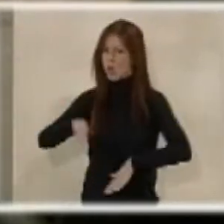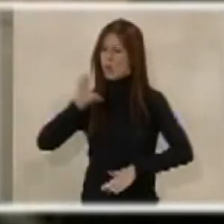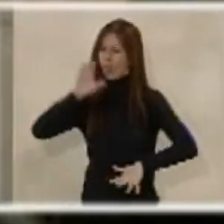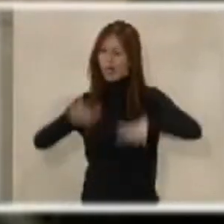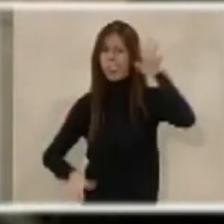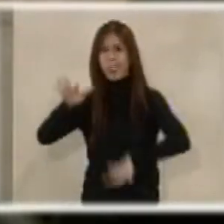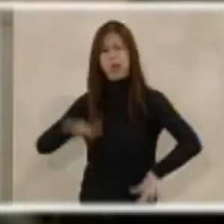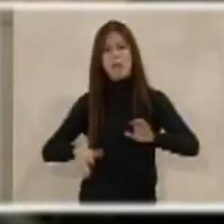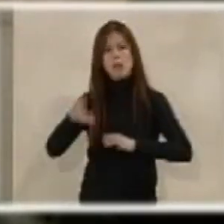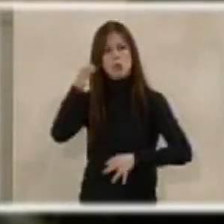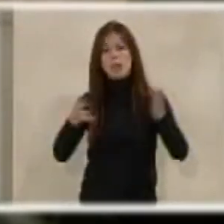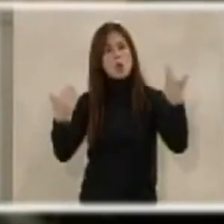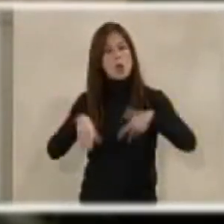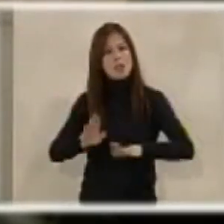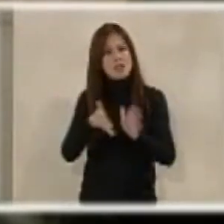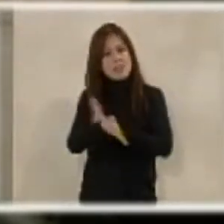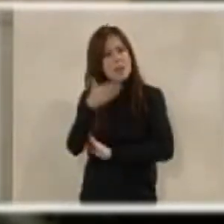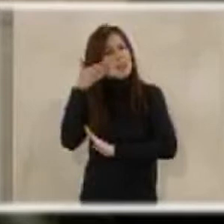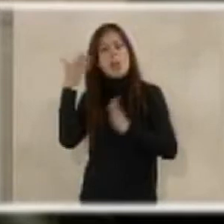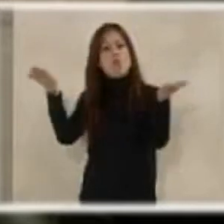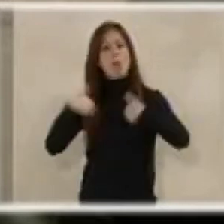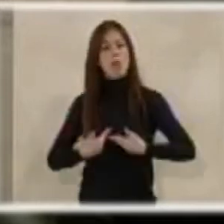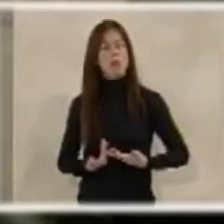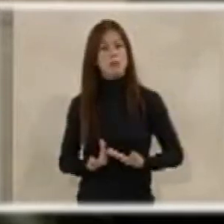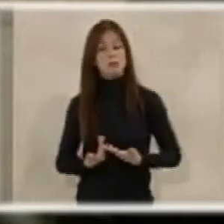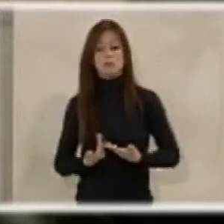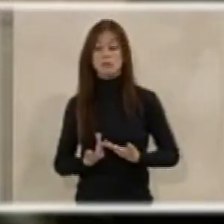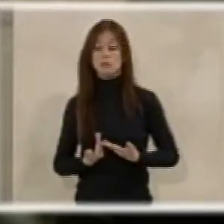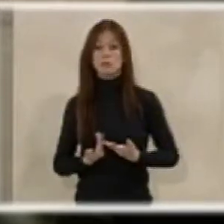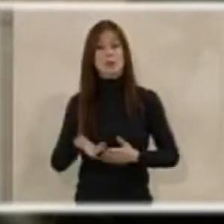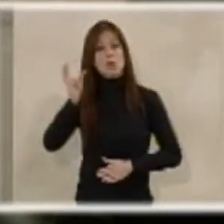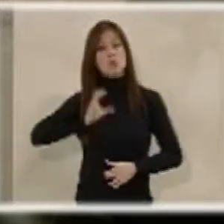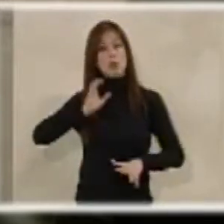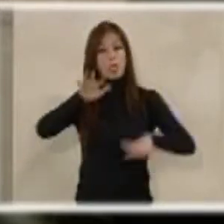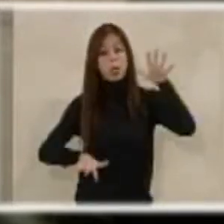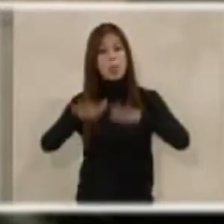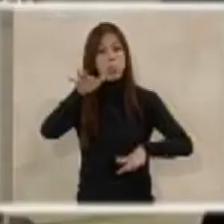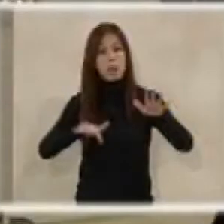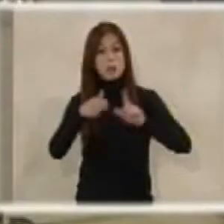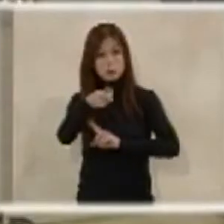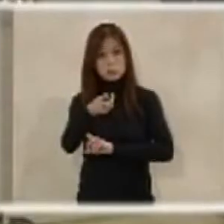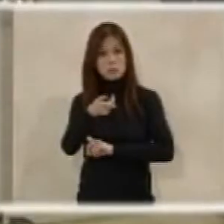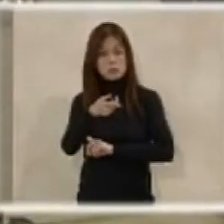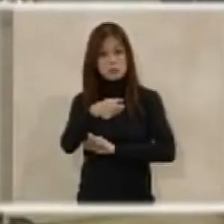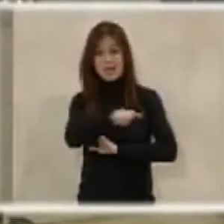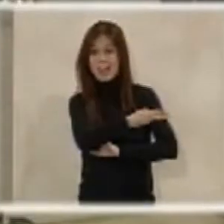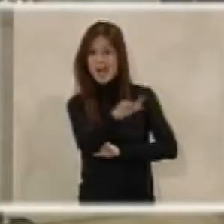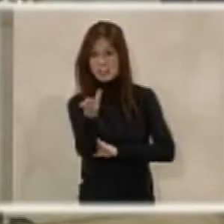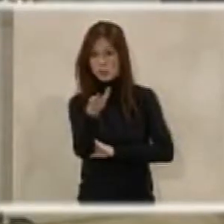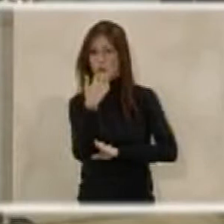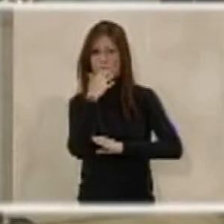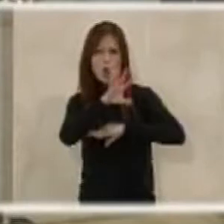ocurriendo. Es verdaderamente indigno. Las diferencias retributivas que se producen en los restantes